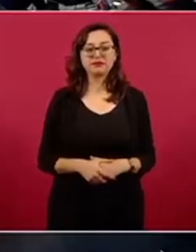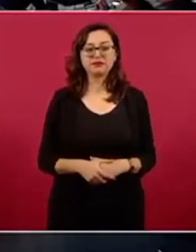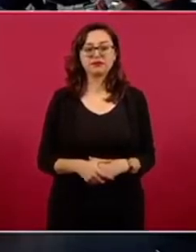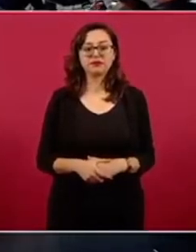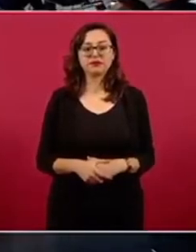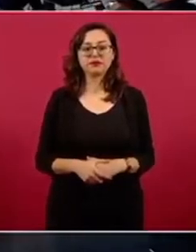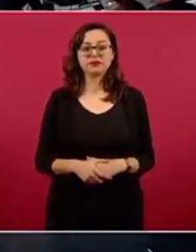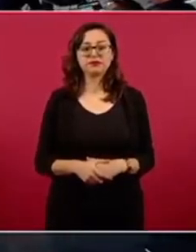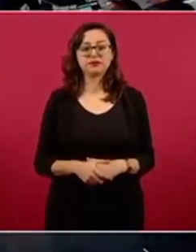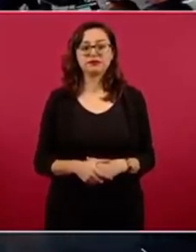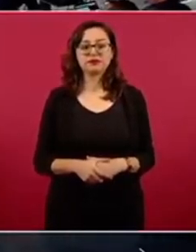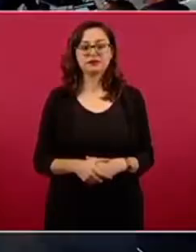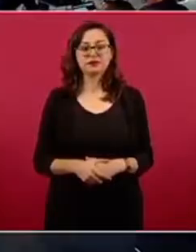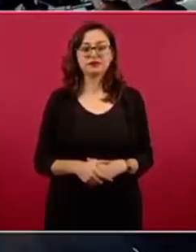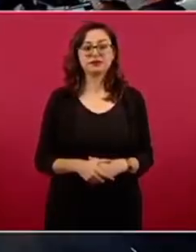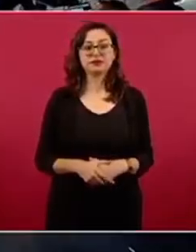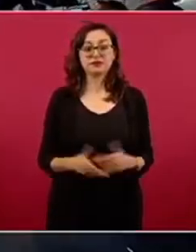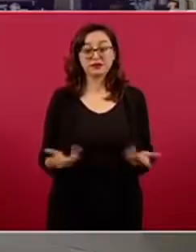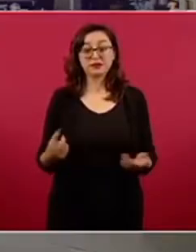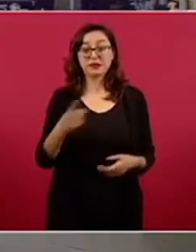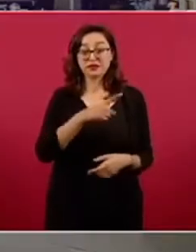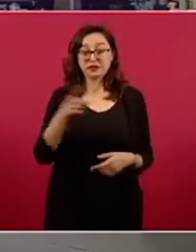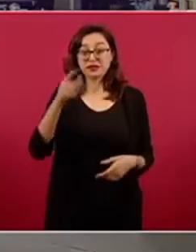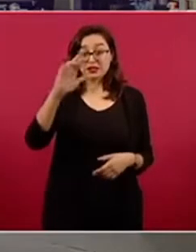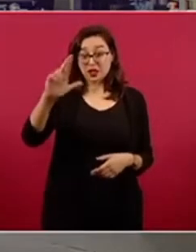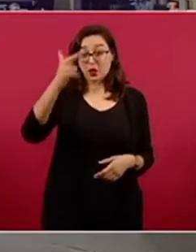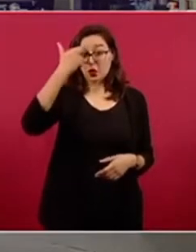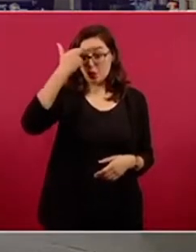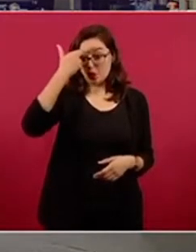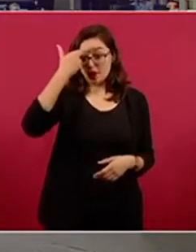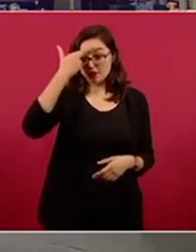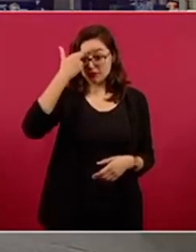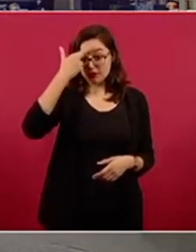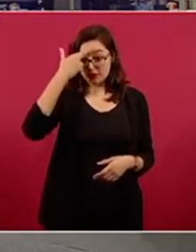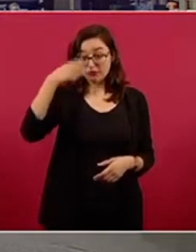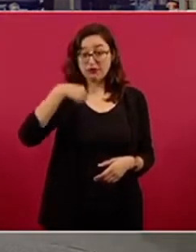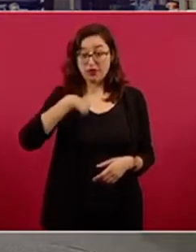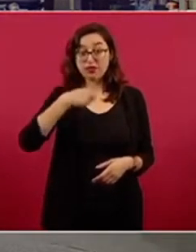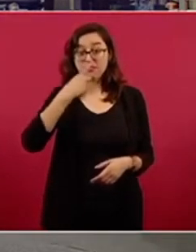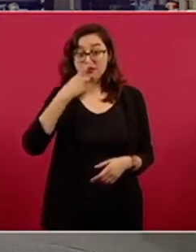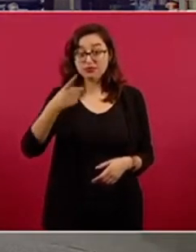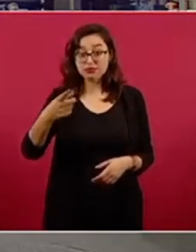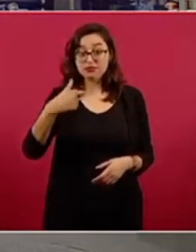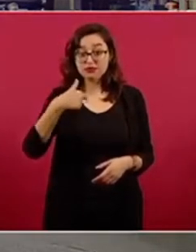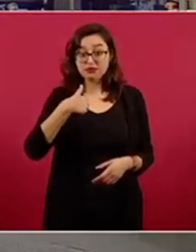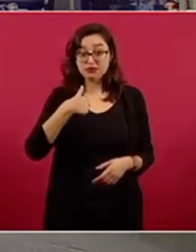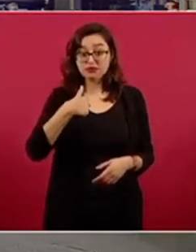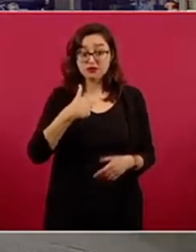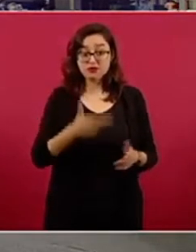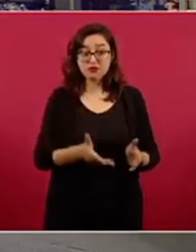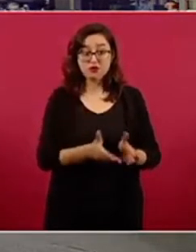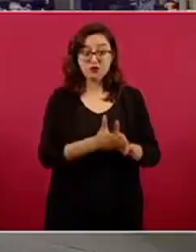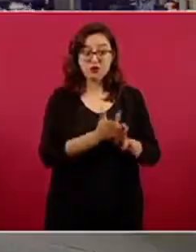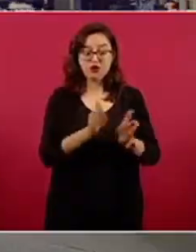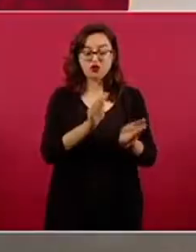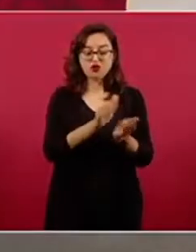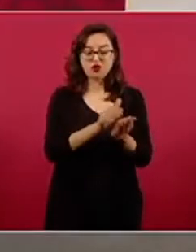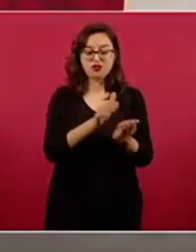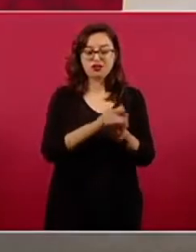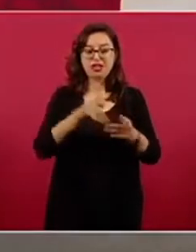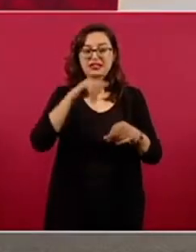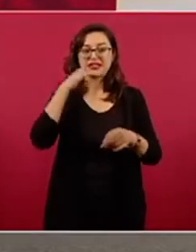Al otro día, ¿se acuerdan que dije que iba yo a comerme una torta de chilaquiles?